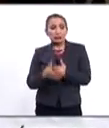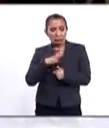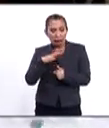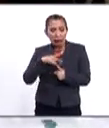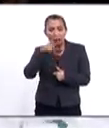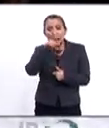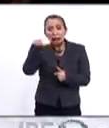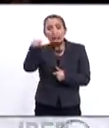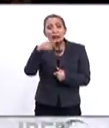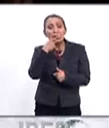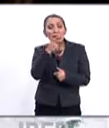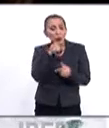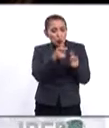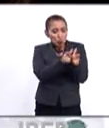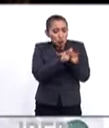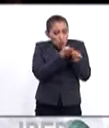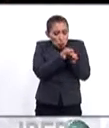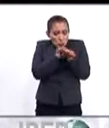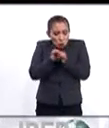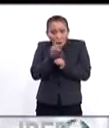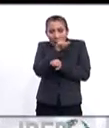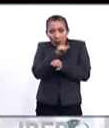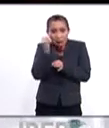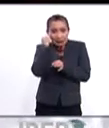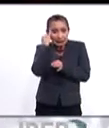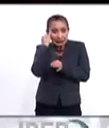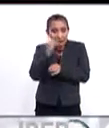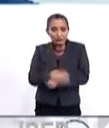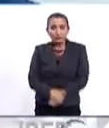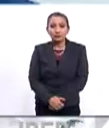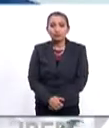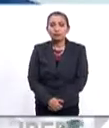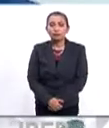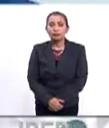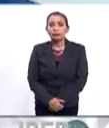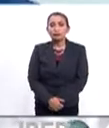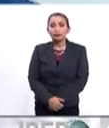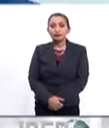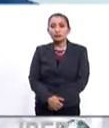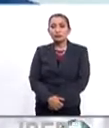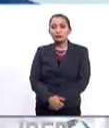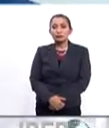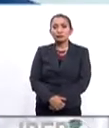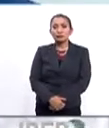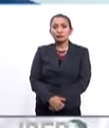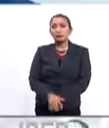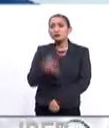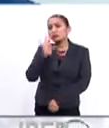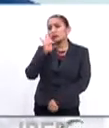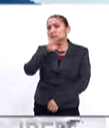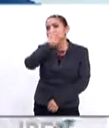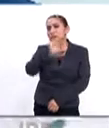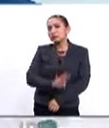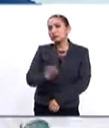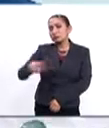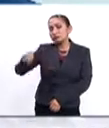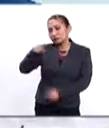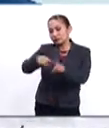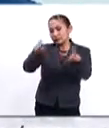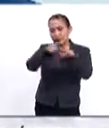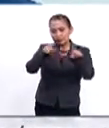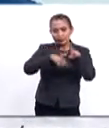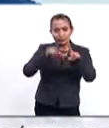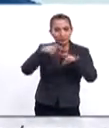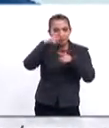que corren las lenguas que hablan las minorías, como las lenguas indígenas. 40% de la diversidad